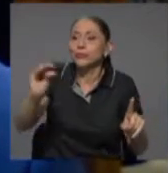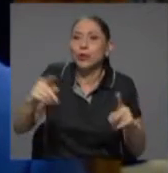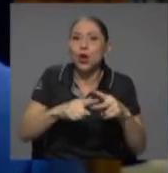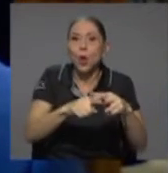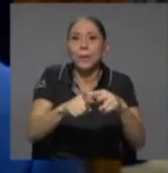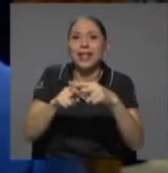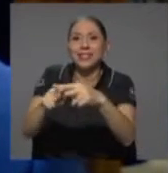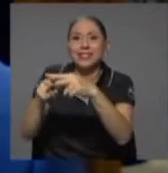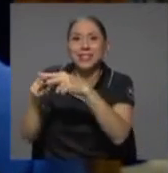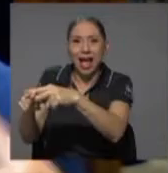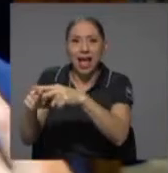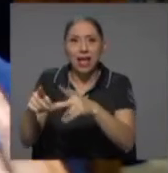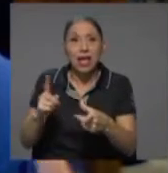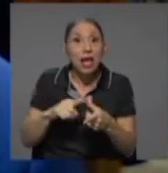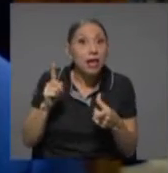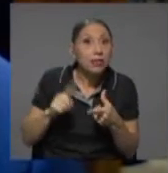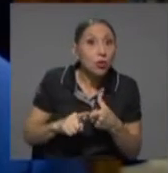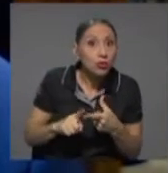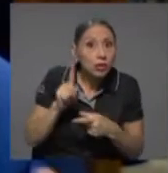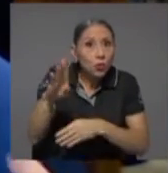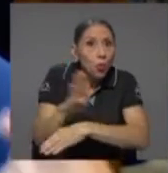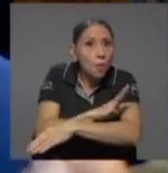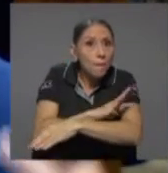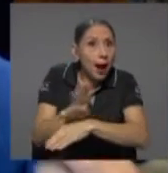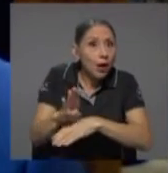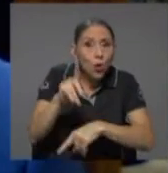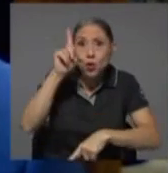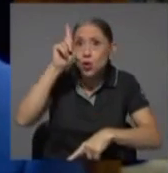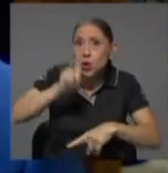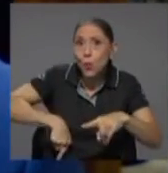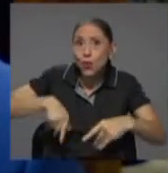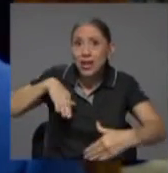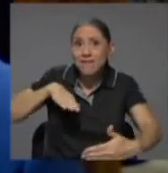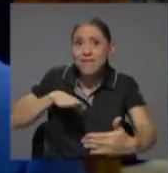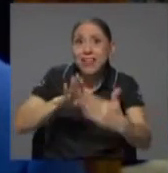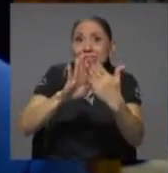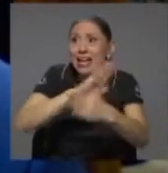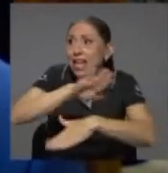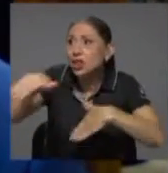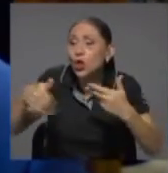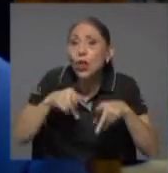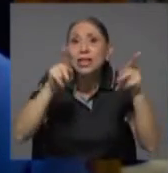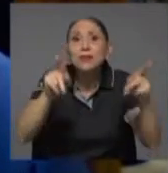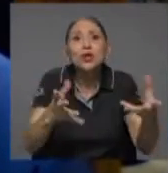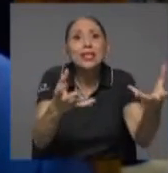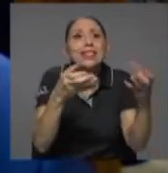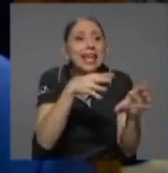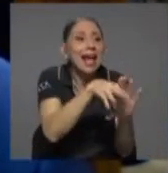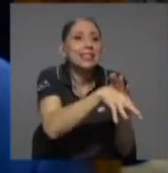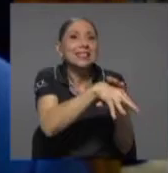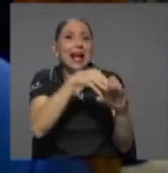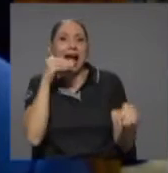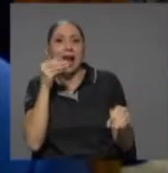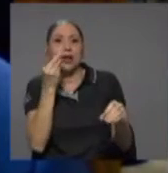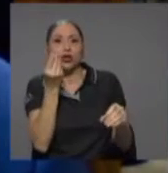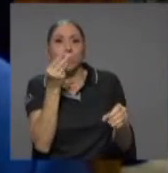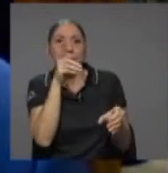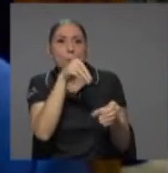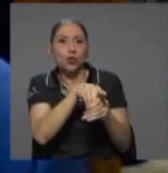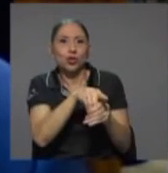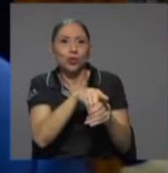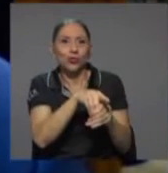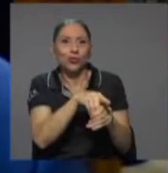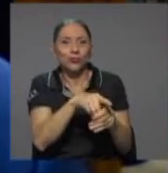un banco no es capaz de hacerle frente a una retirada del 100% de los depósitos. De todas formas eso rara vez